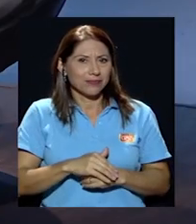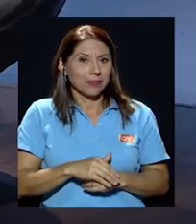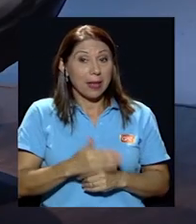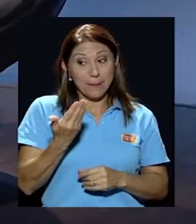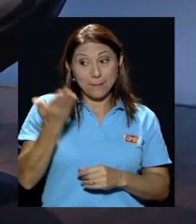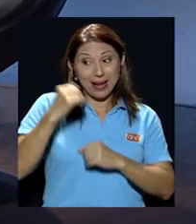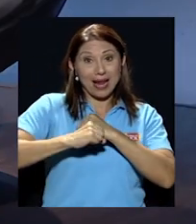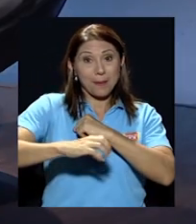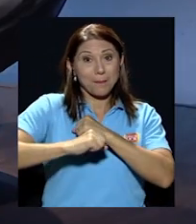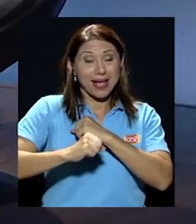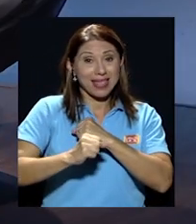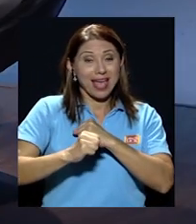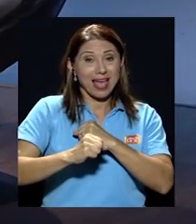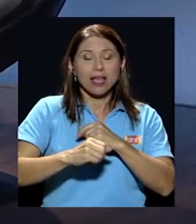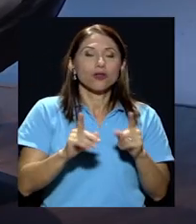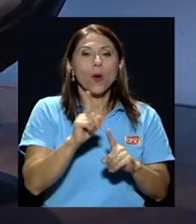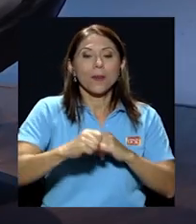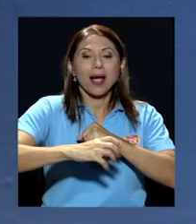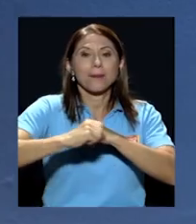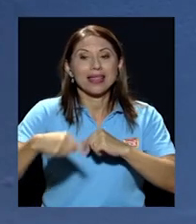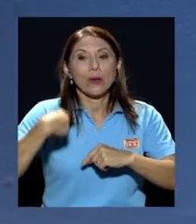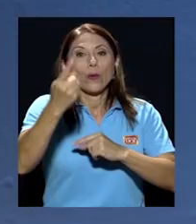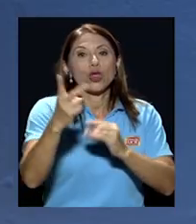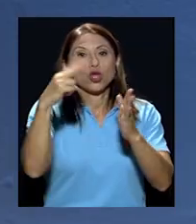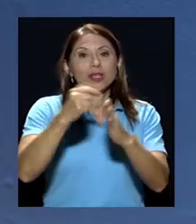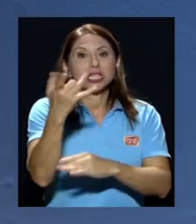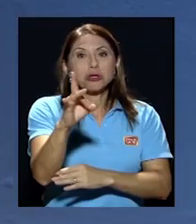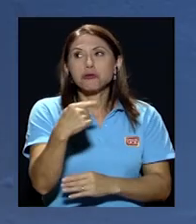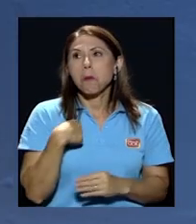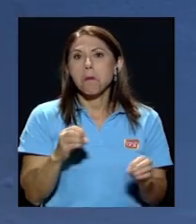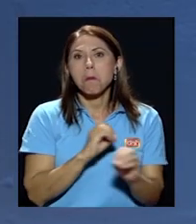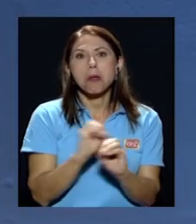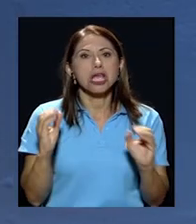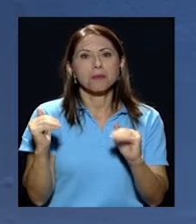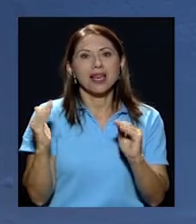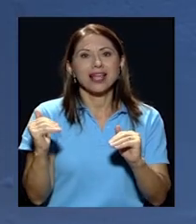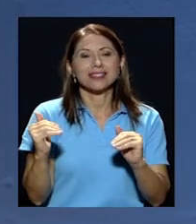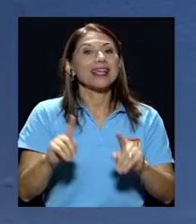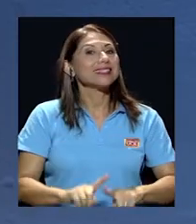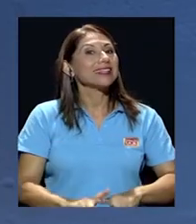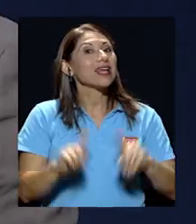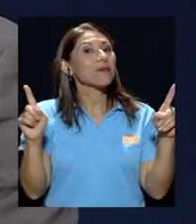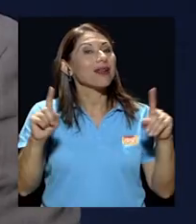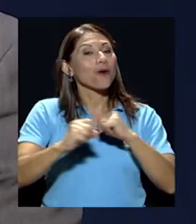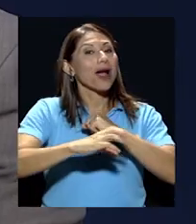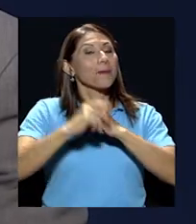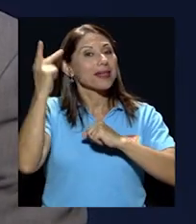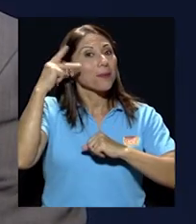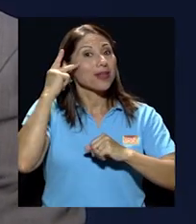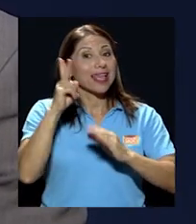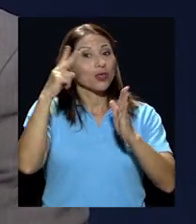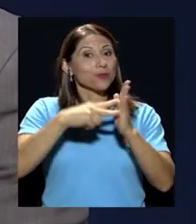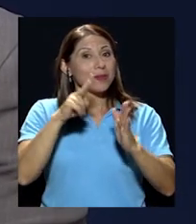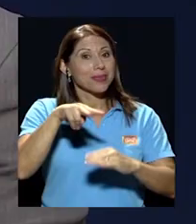del 18 no tengo ninguna esperanza sin embargo la campaña del 22 cada uno de los